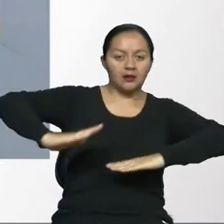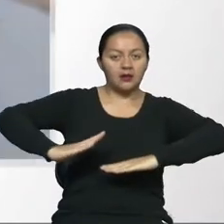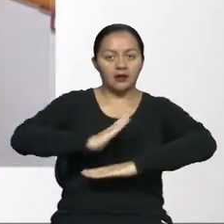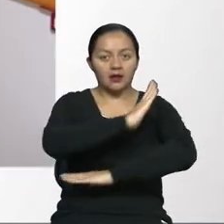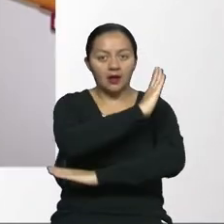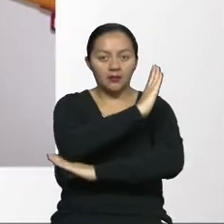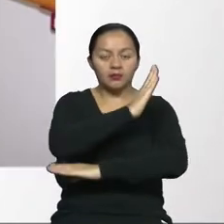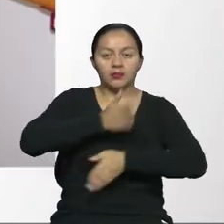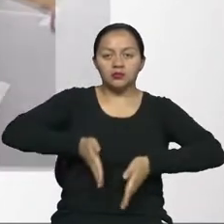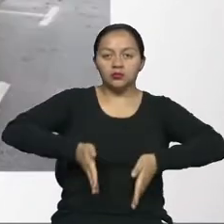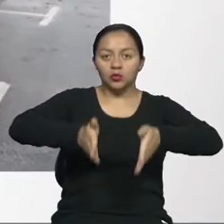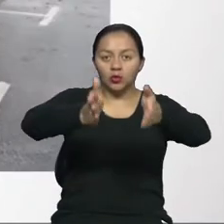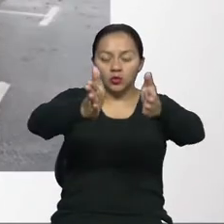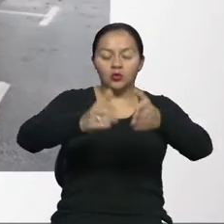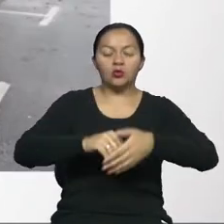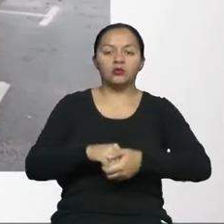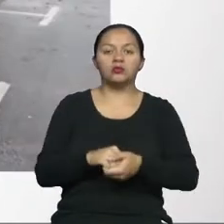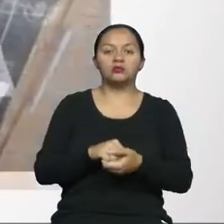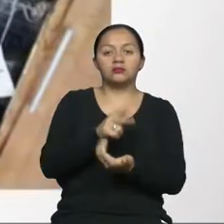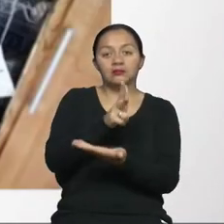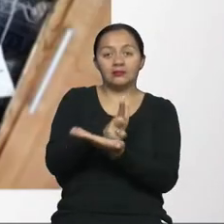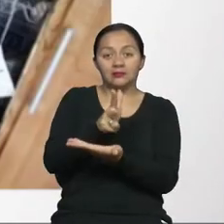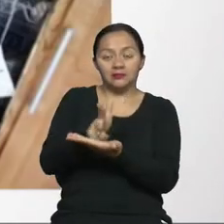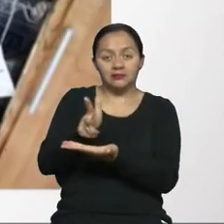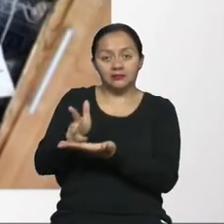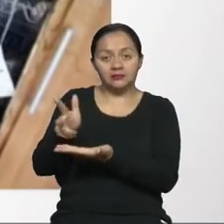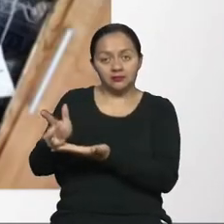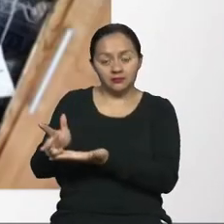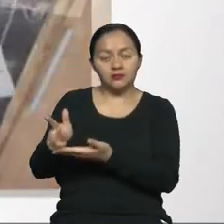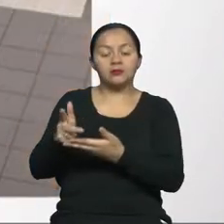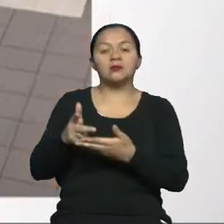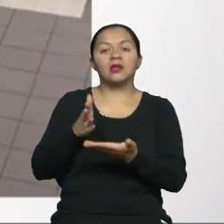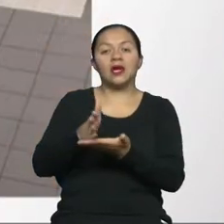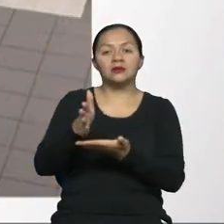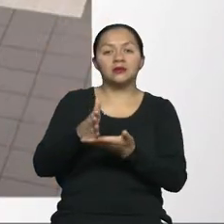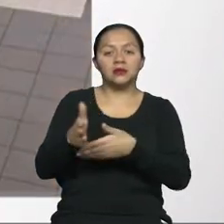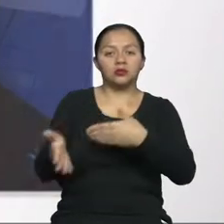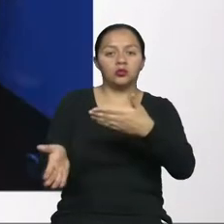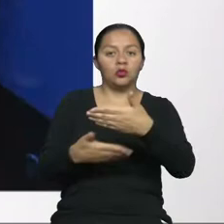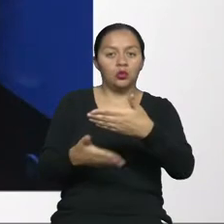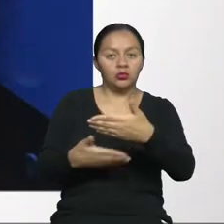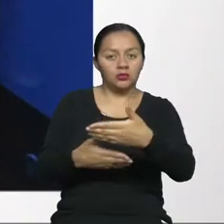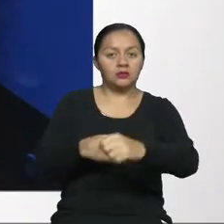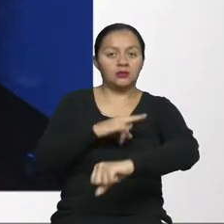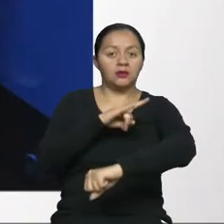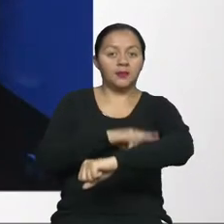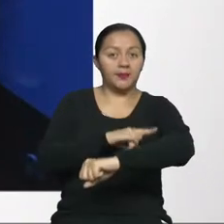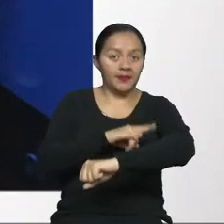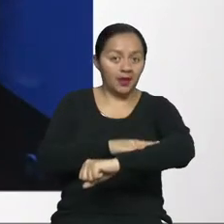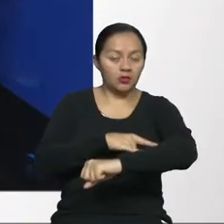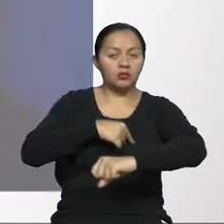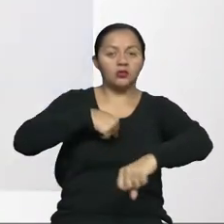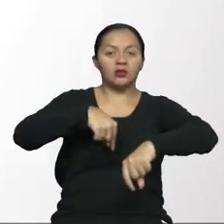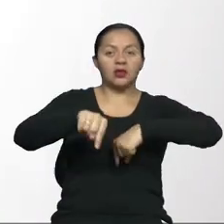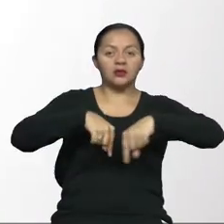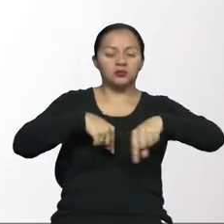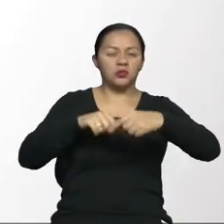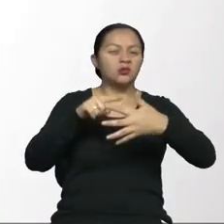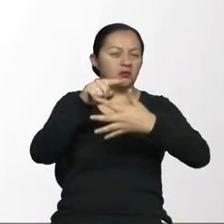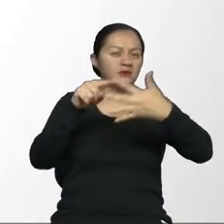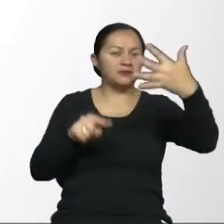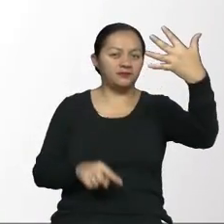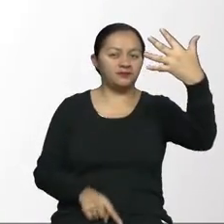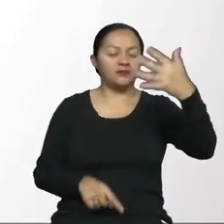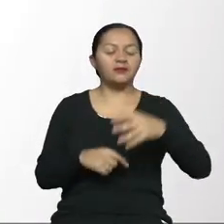corredores, pasillos, estacionamientos, acceso a cocinas, sanitarios, medios de transporte, entre otros.